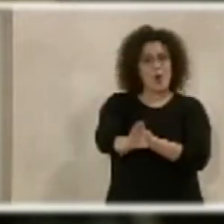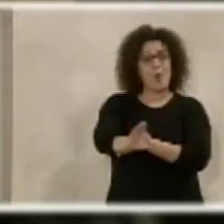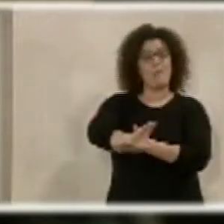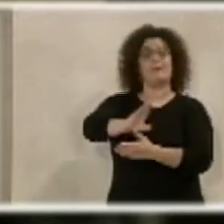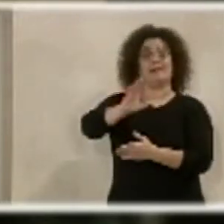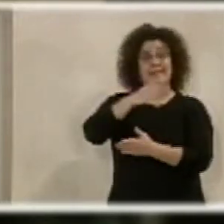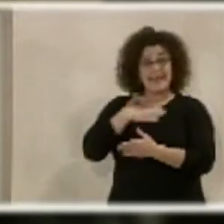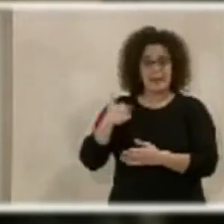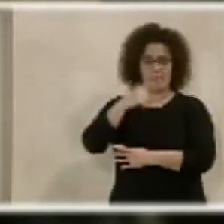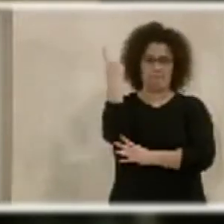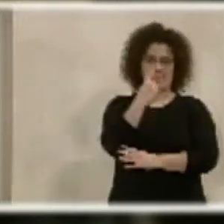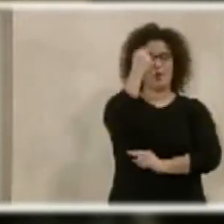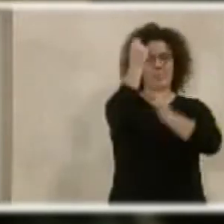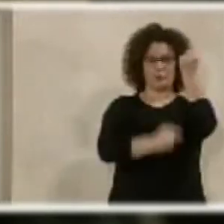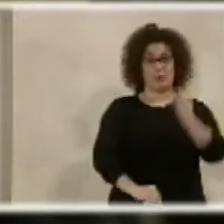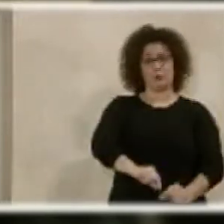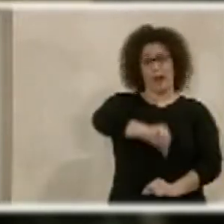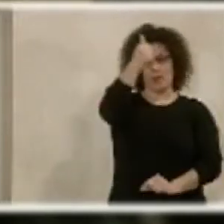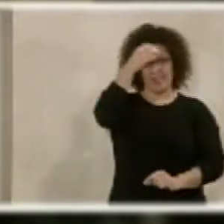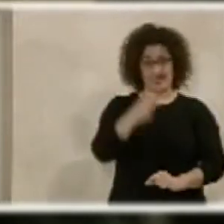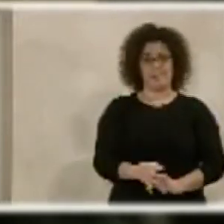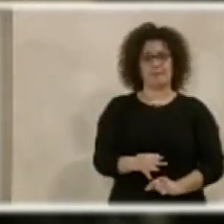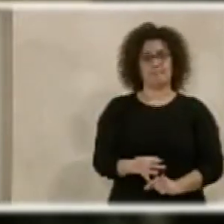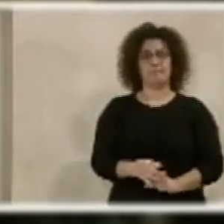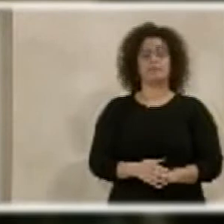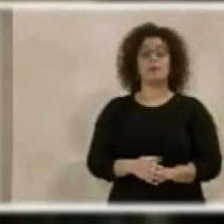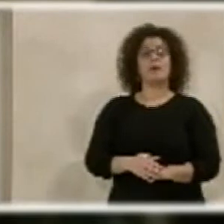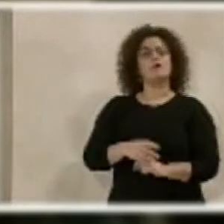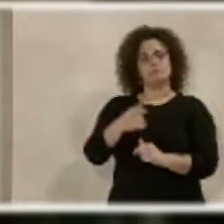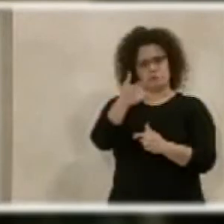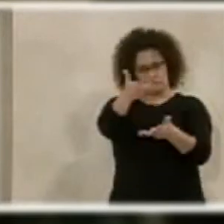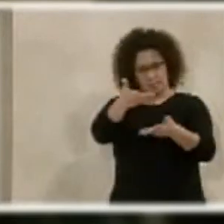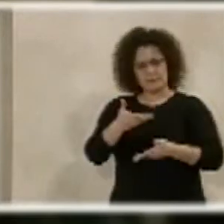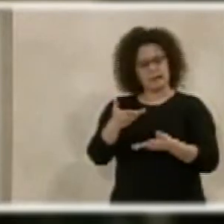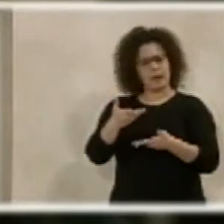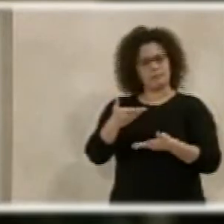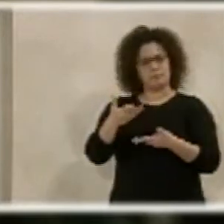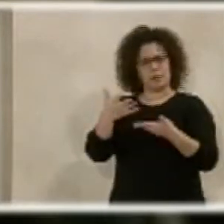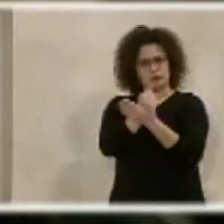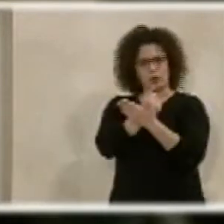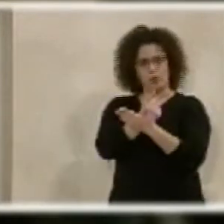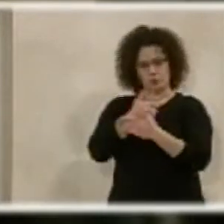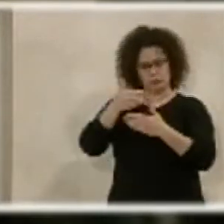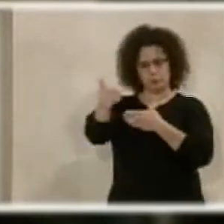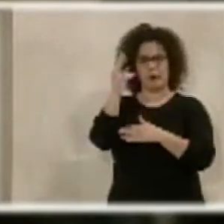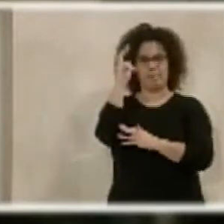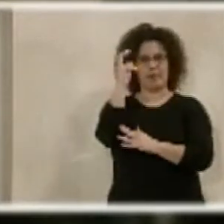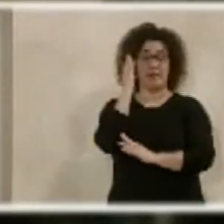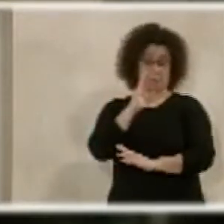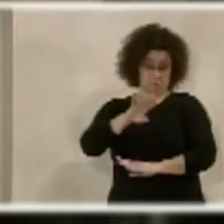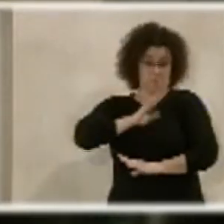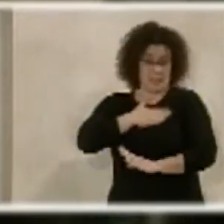presupuestos estén en vigor. Simplemente invitarle a todos, estaremos con vosotros el próximo viernes, día 3,